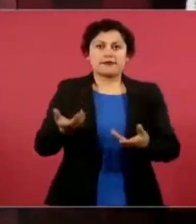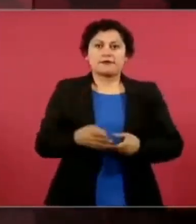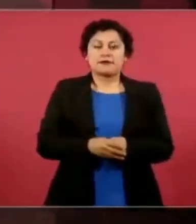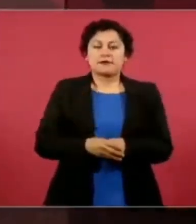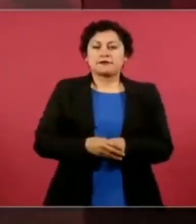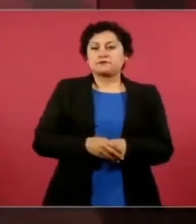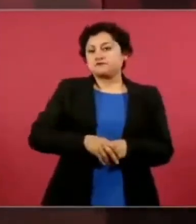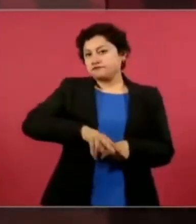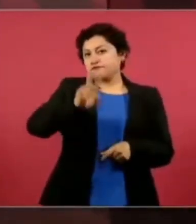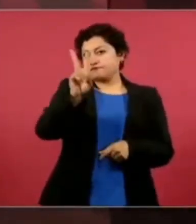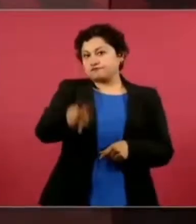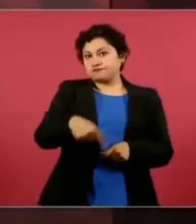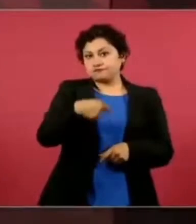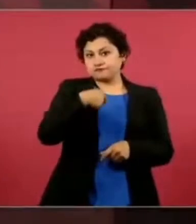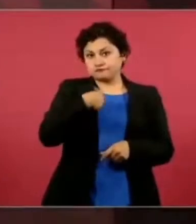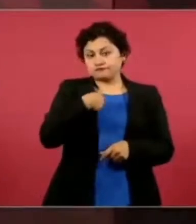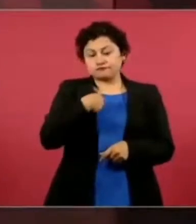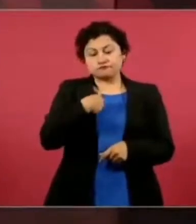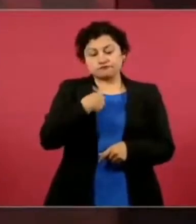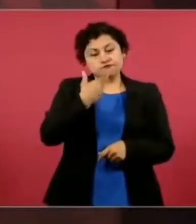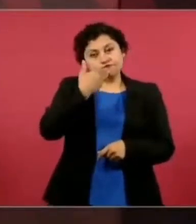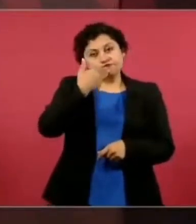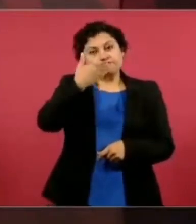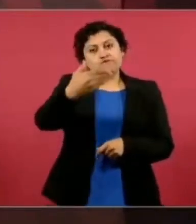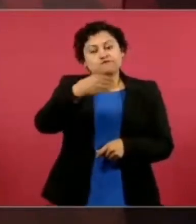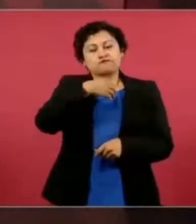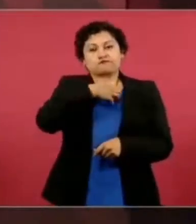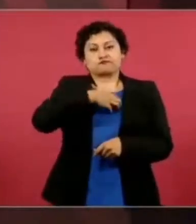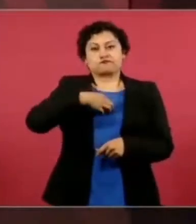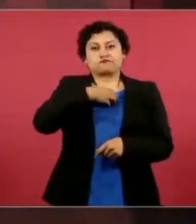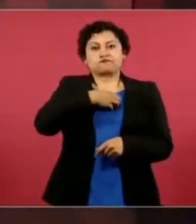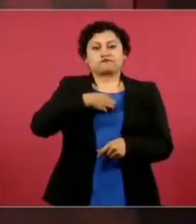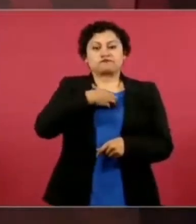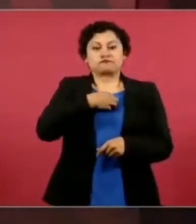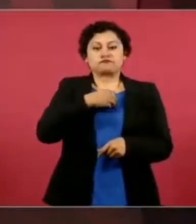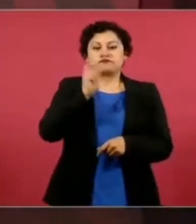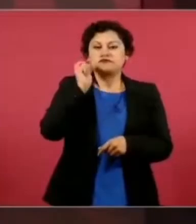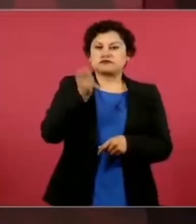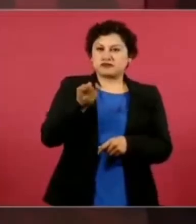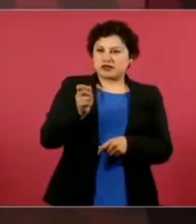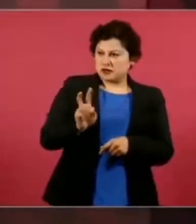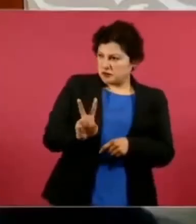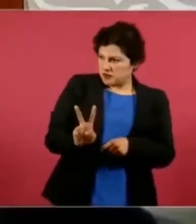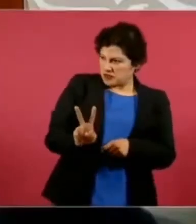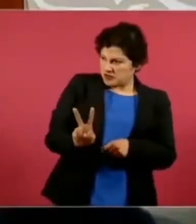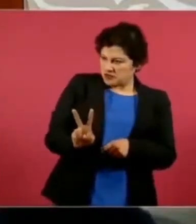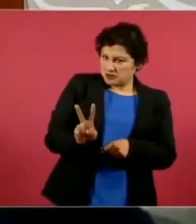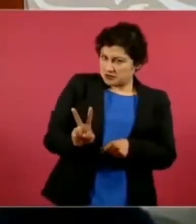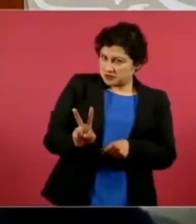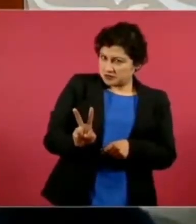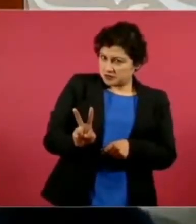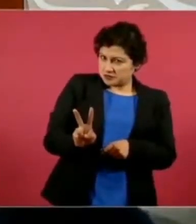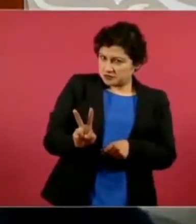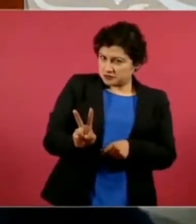mucho que se va a tener el viernes 31.